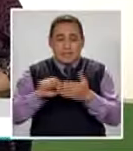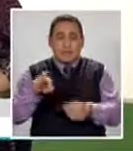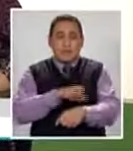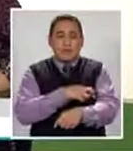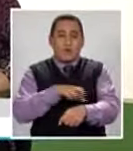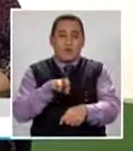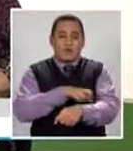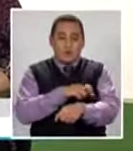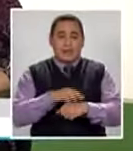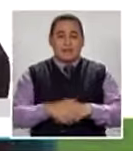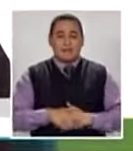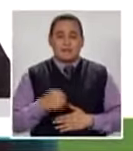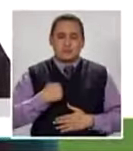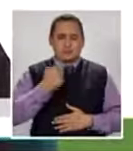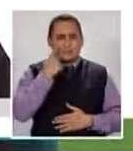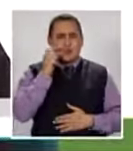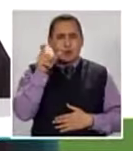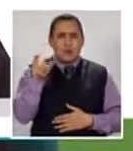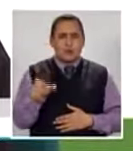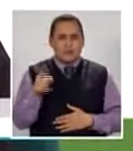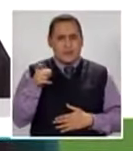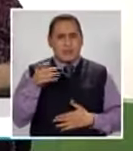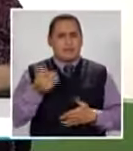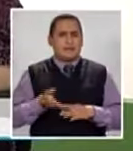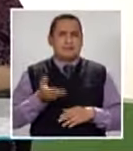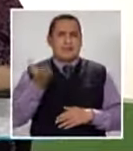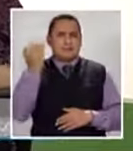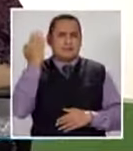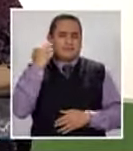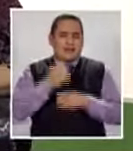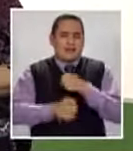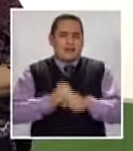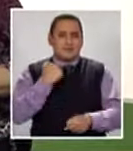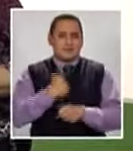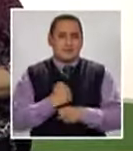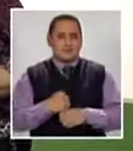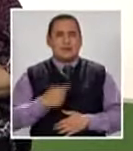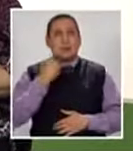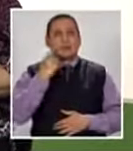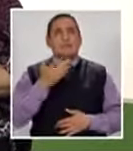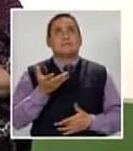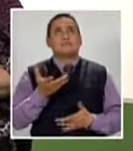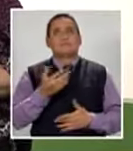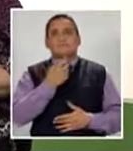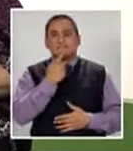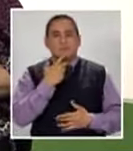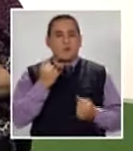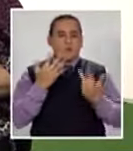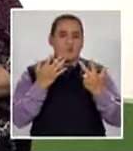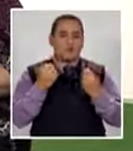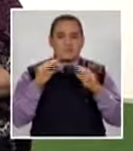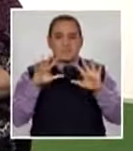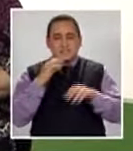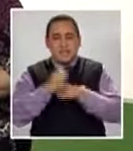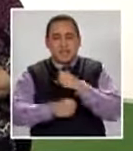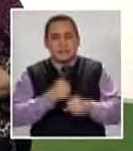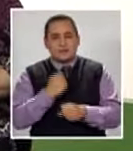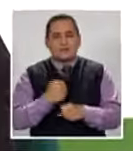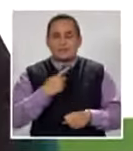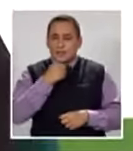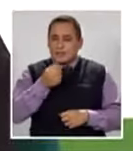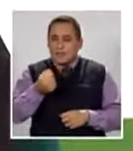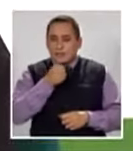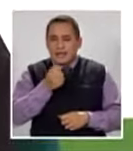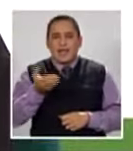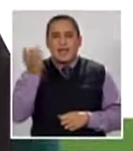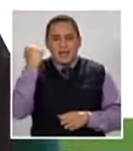poemas Yo la conozco Pues a A Susana Hace muchos años Hace cuántos años eran Ocho o diez años La